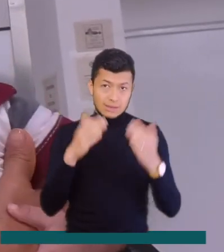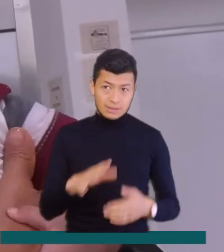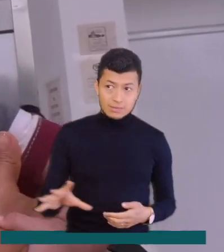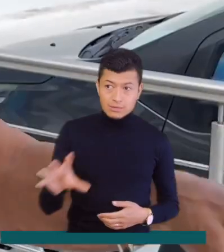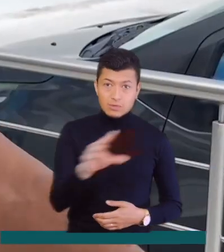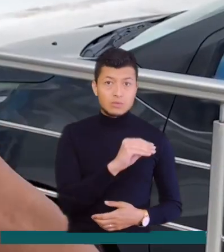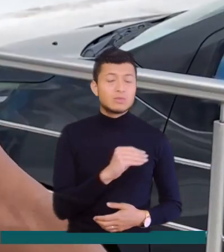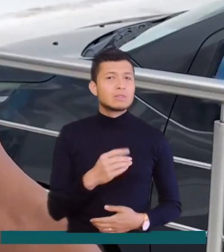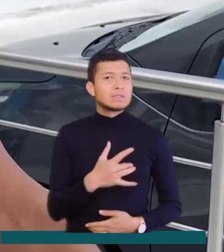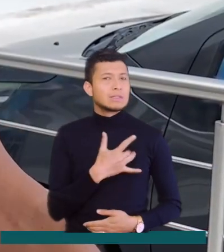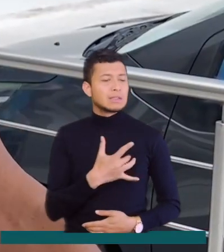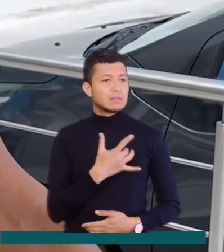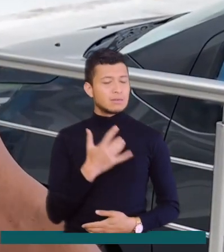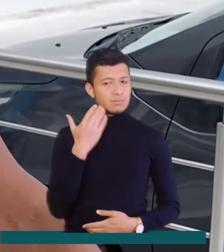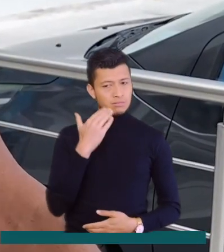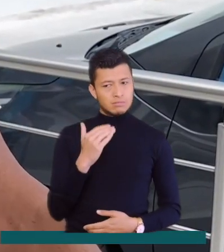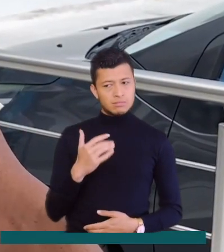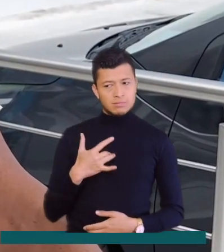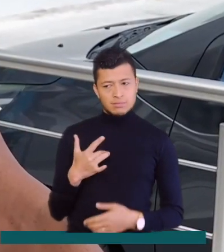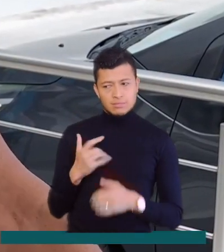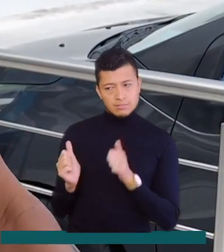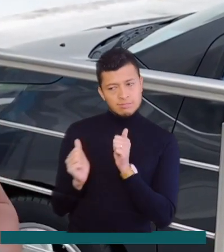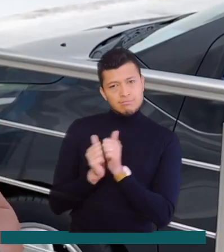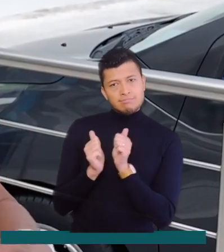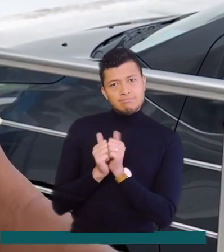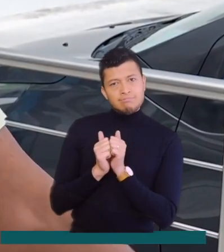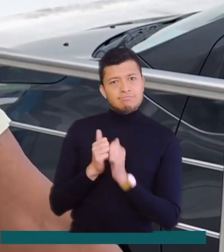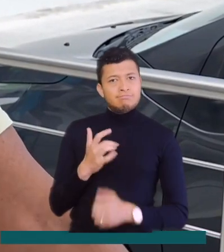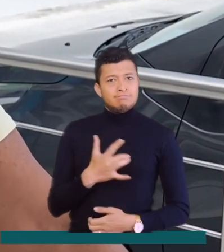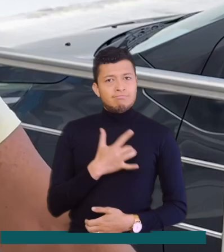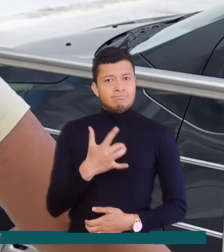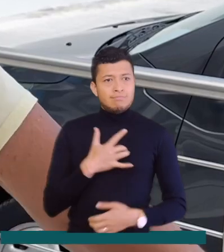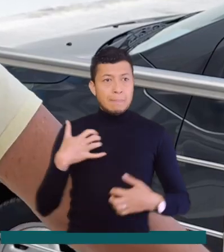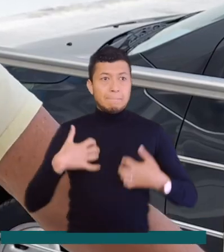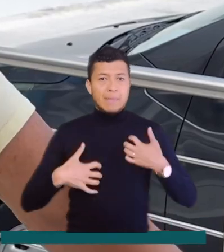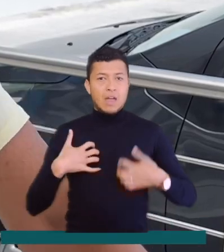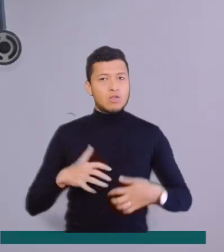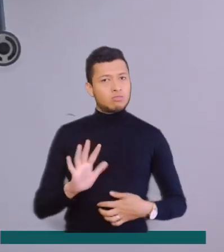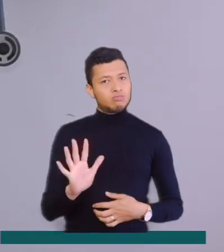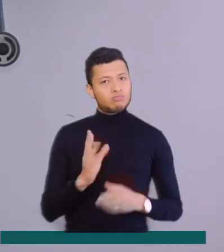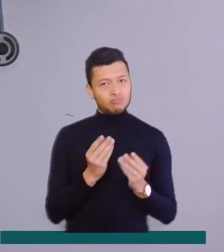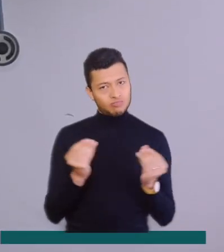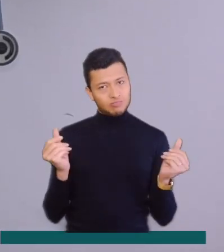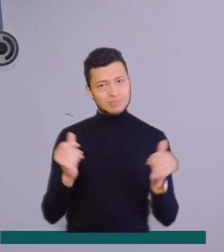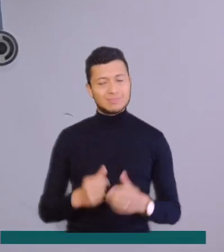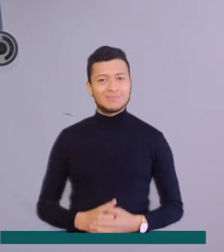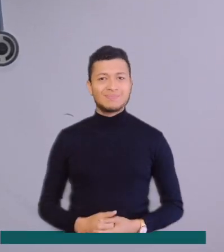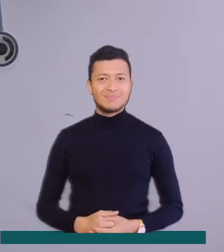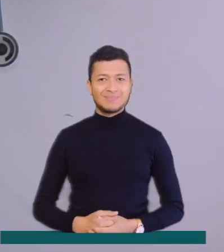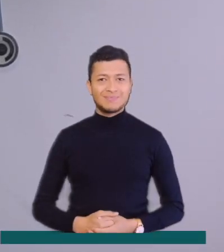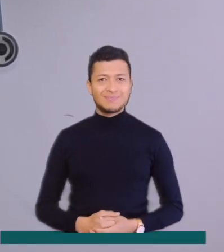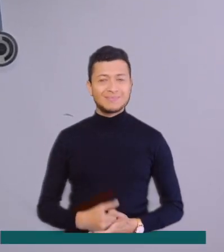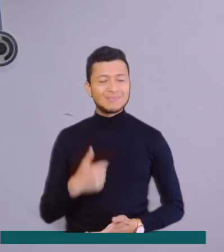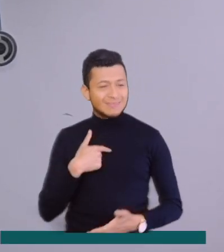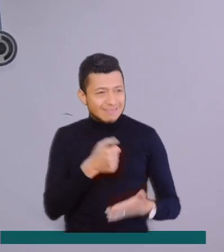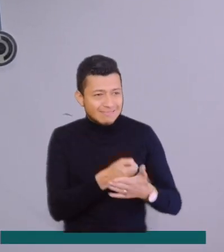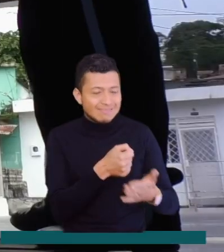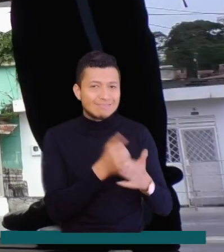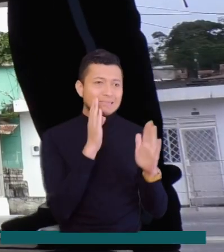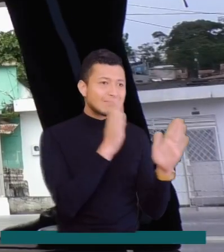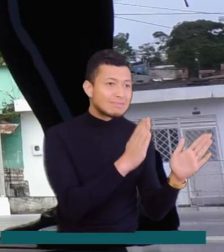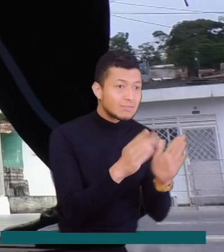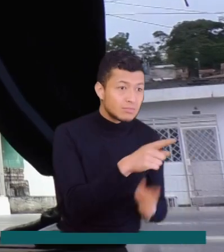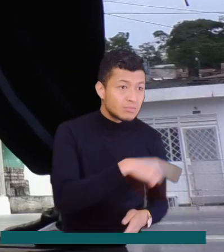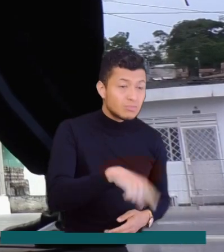sienten más acompañadas, con menos miedo. Intentamos en cierta forma darle un giro a la